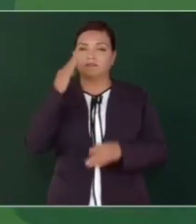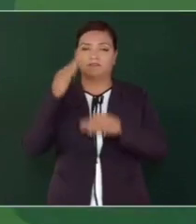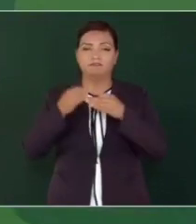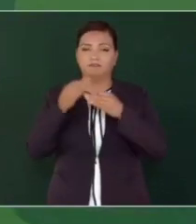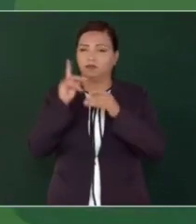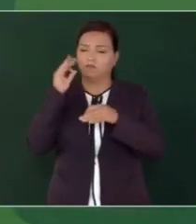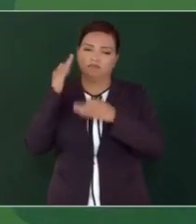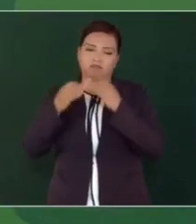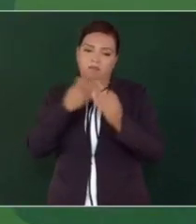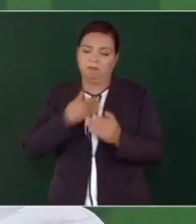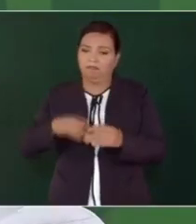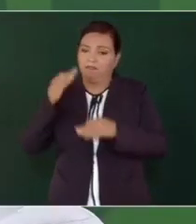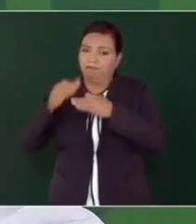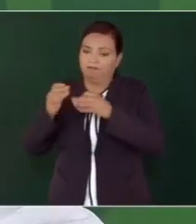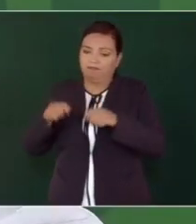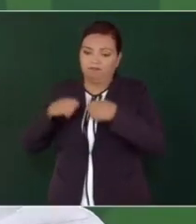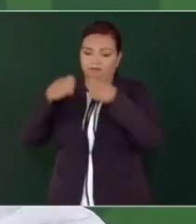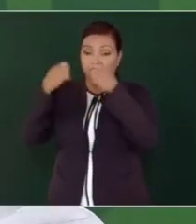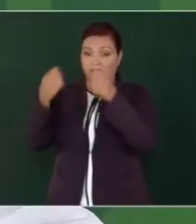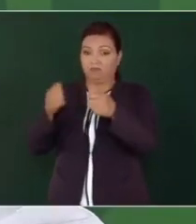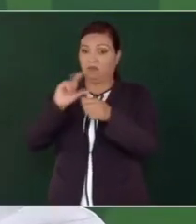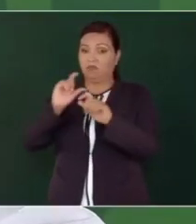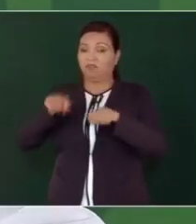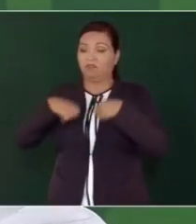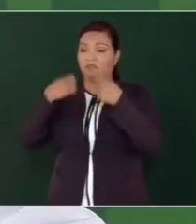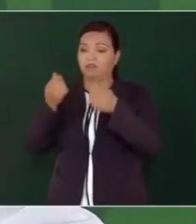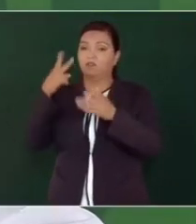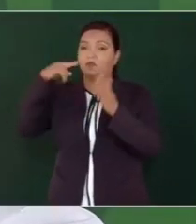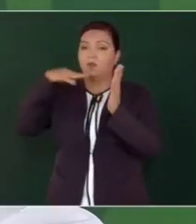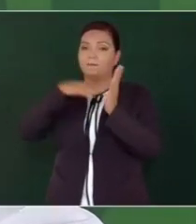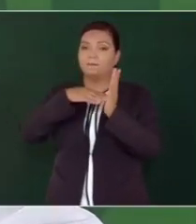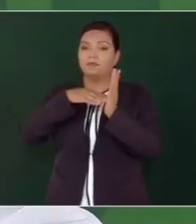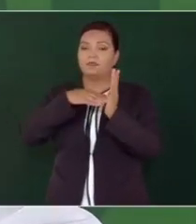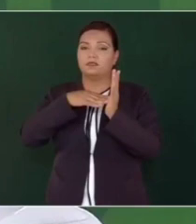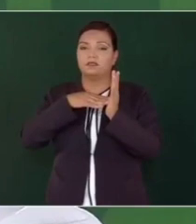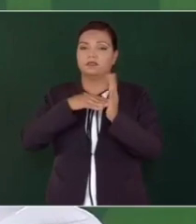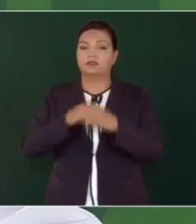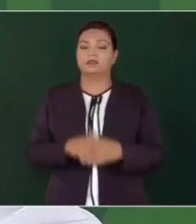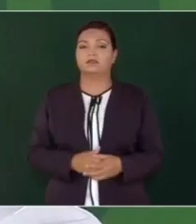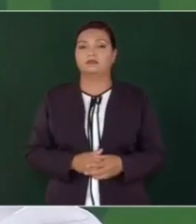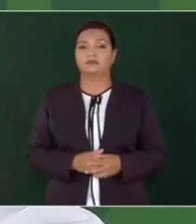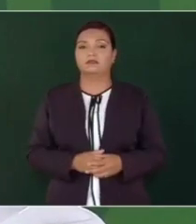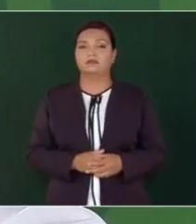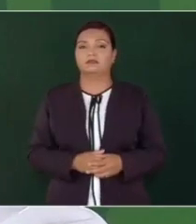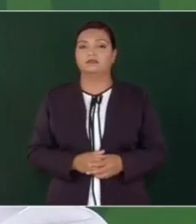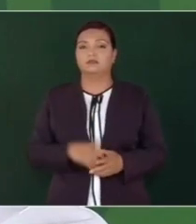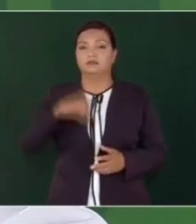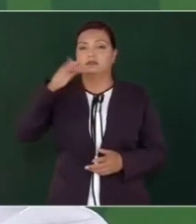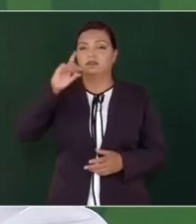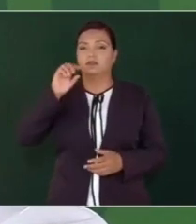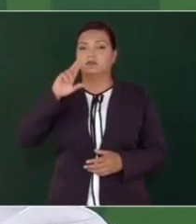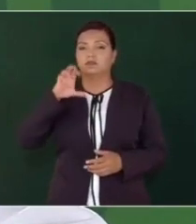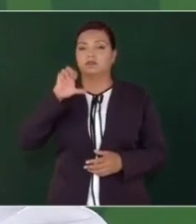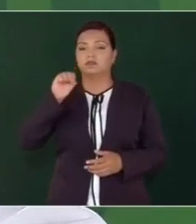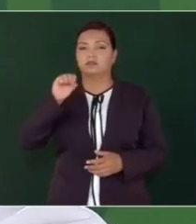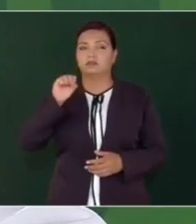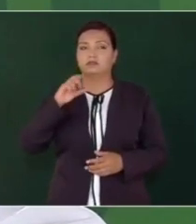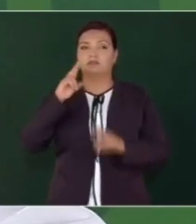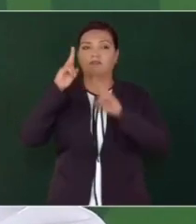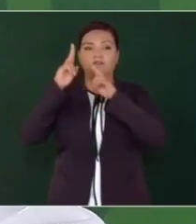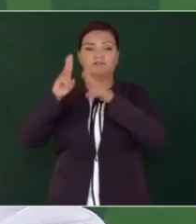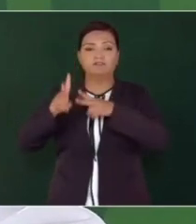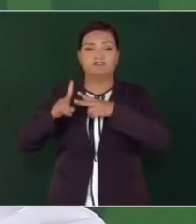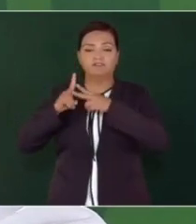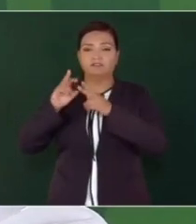entregando 2.000 kilómetros de vías